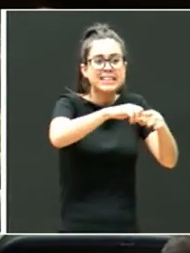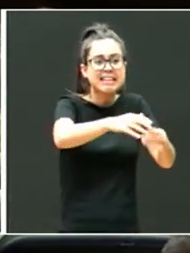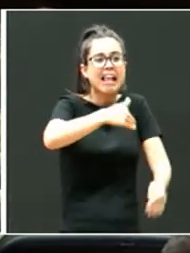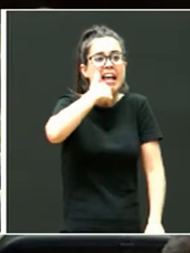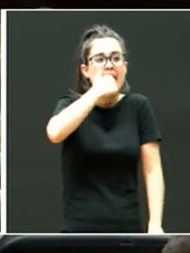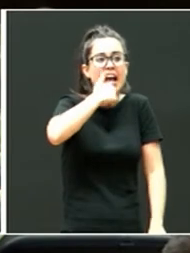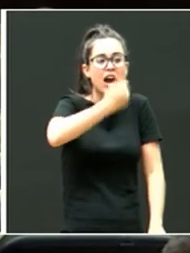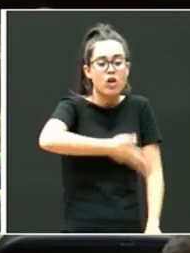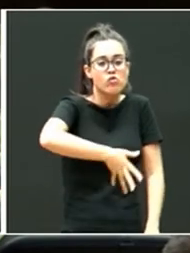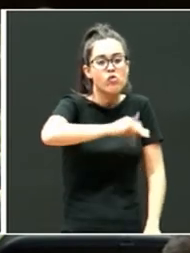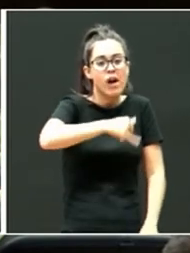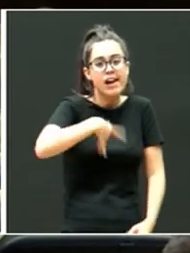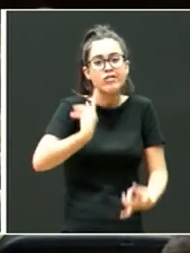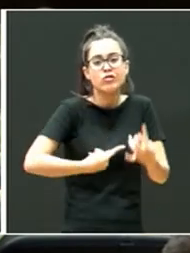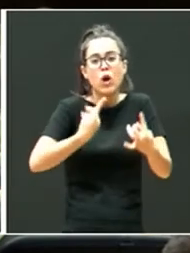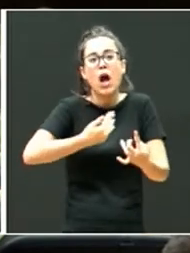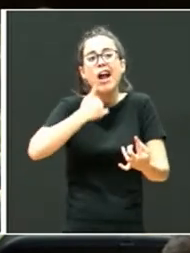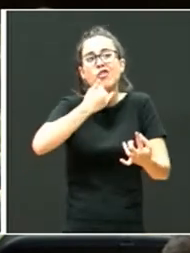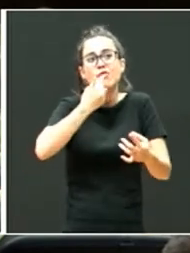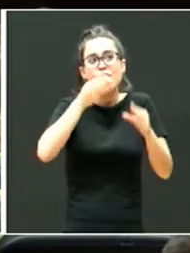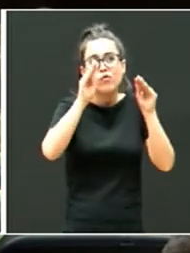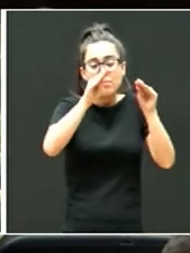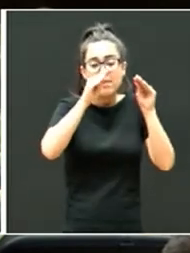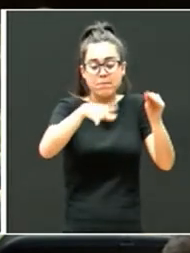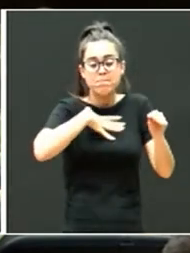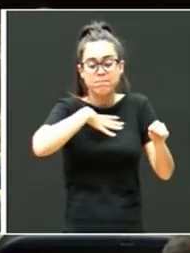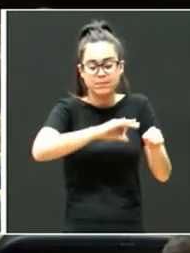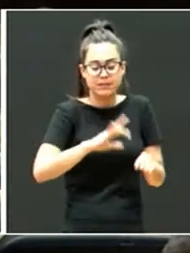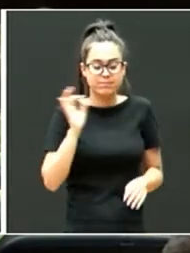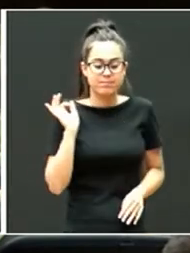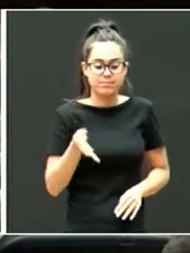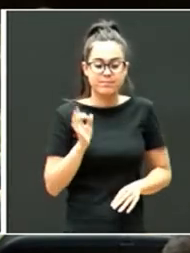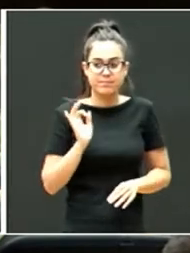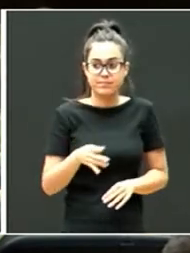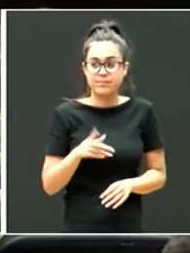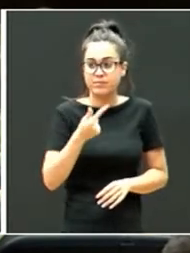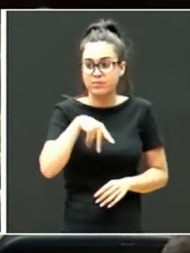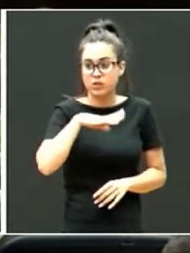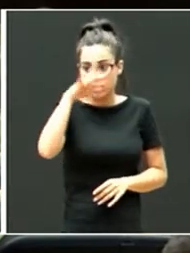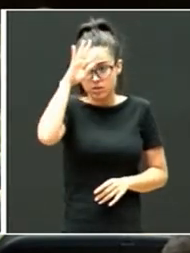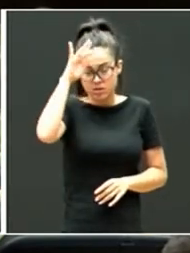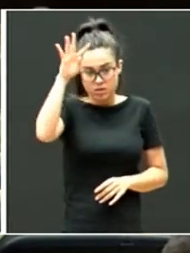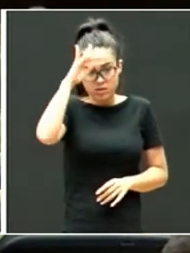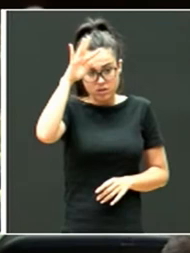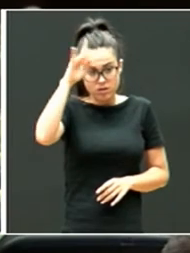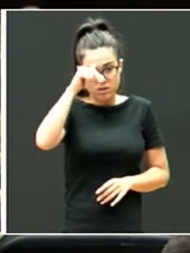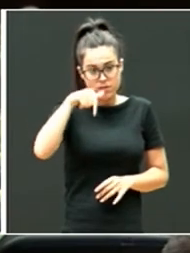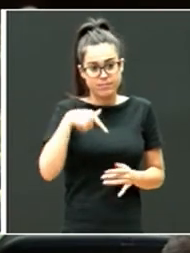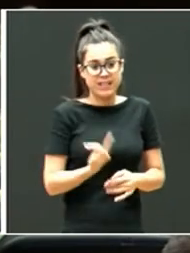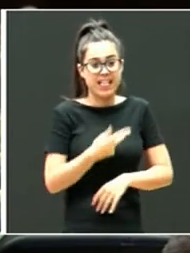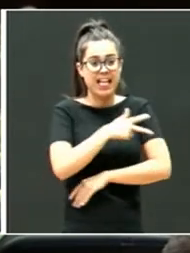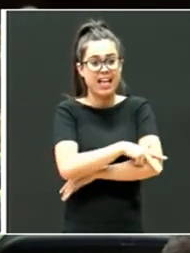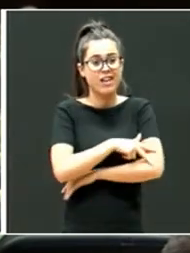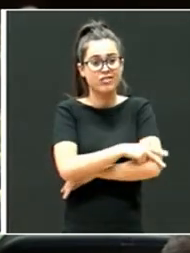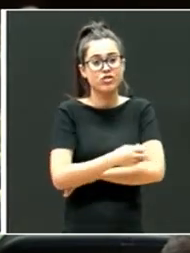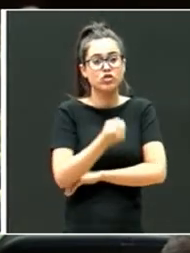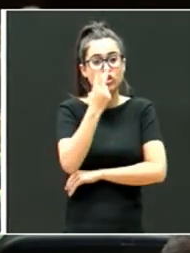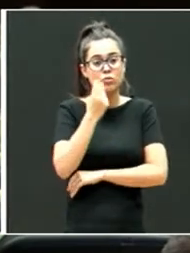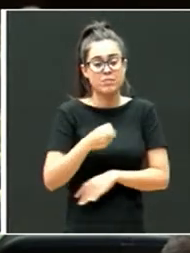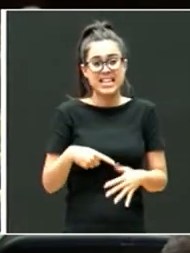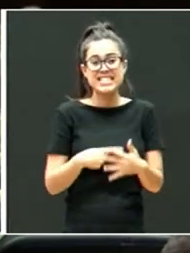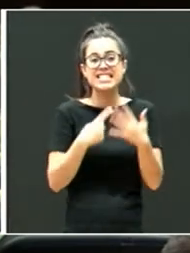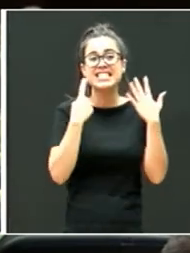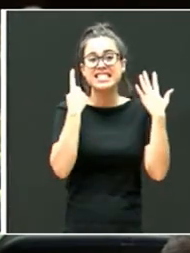alguien iba a tener formación sobre el tema. Sí que es verdad que la guía adoptia, que me imagino que muchos de vosotros conocéis y que la hizo el Gobierno Vasco en el año 2006,